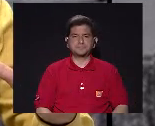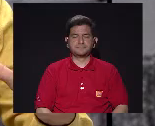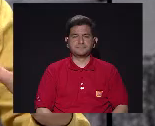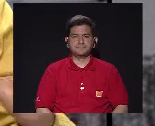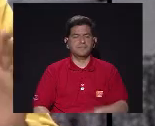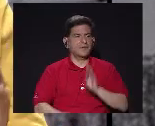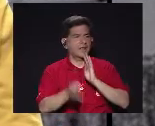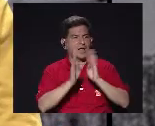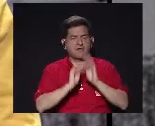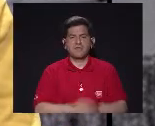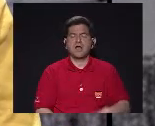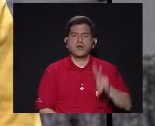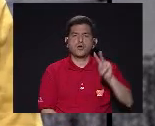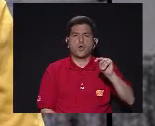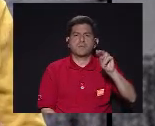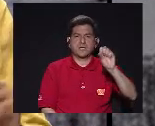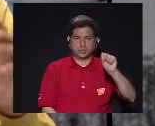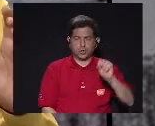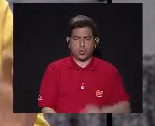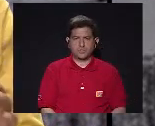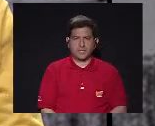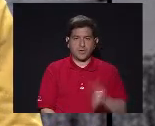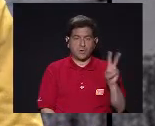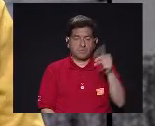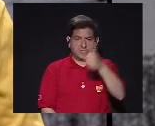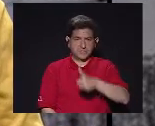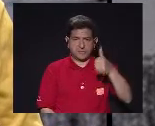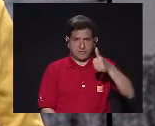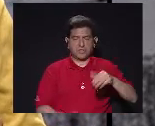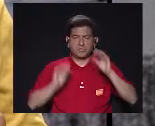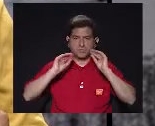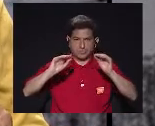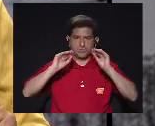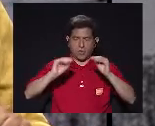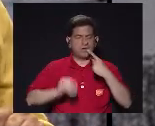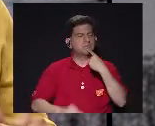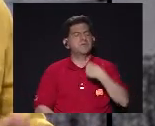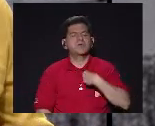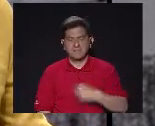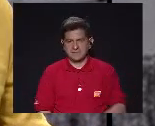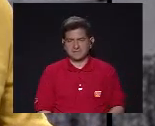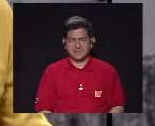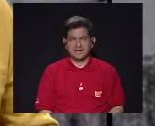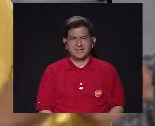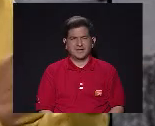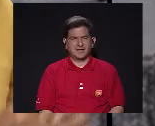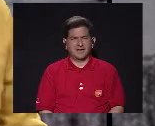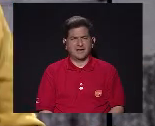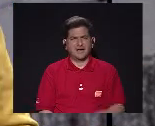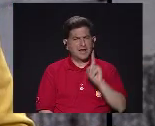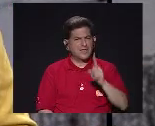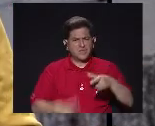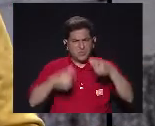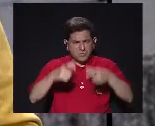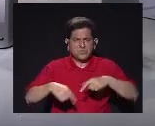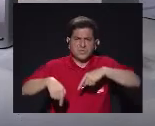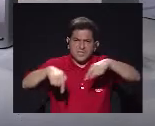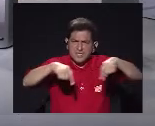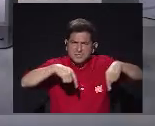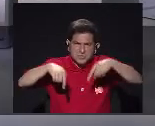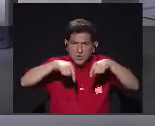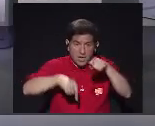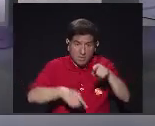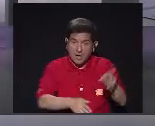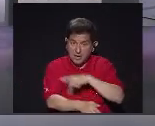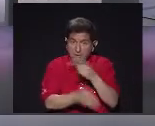Y hablamos Con don Norman Solórzano Que es el vicerrector De docencia Él nos dice Daniel ¿Por qué no grabamos Un disco Con esos